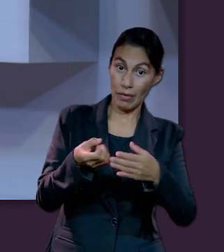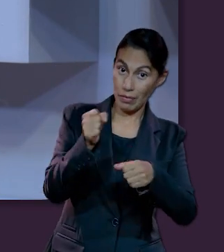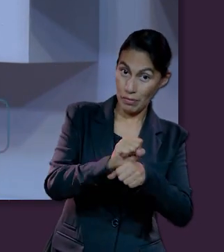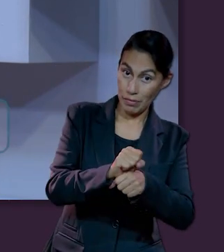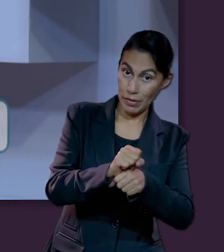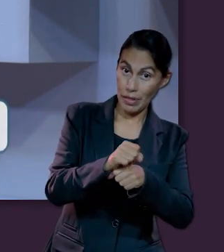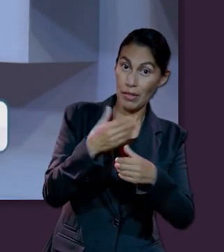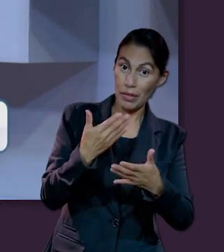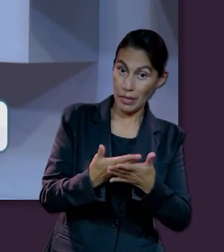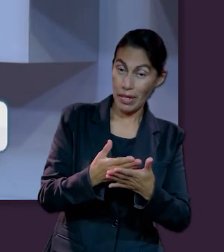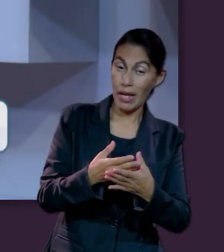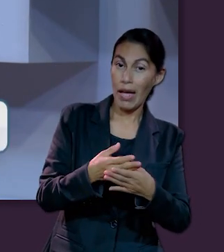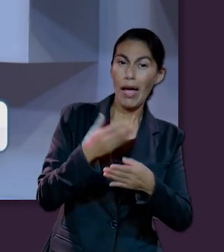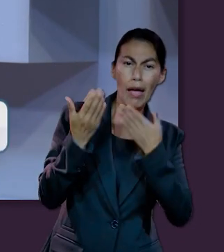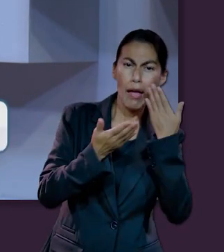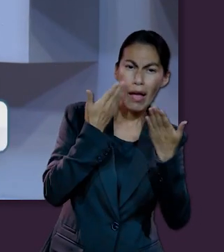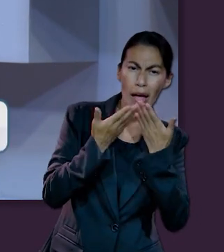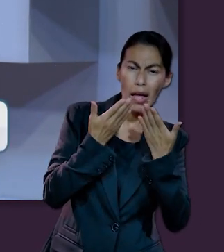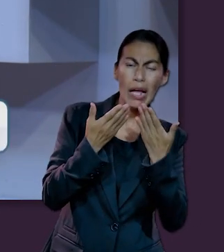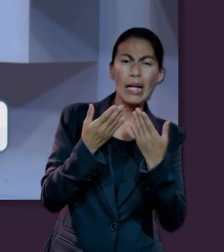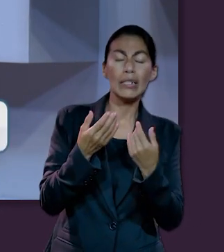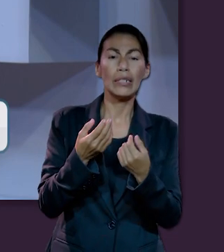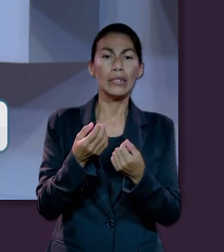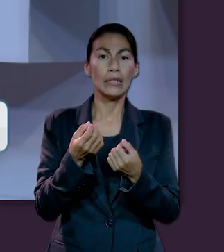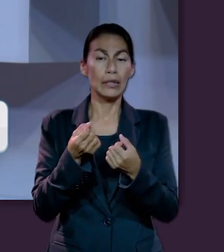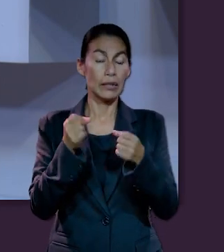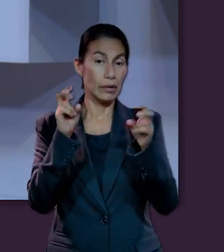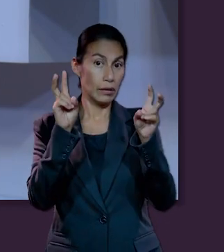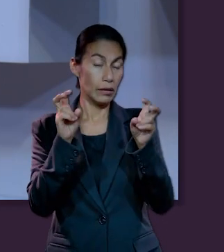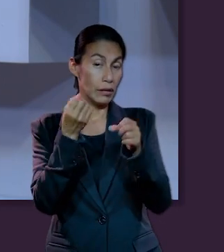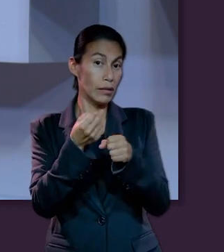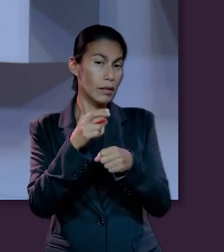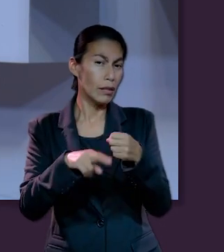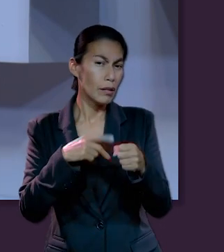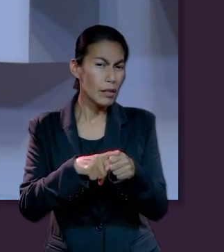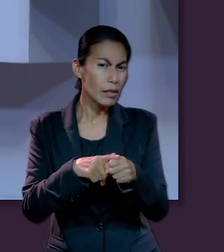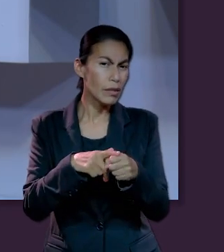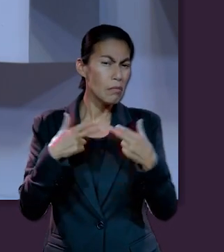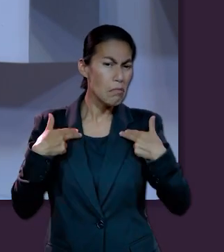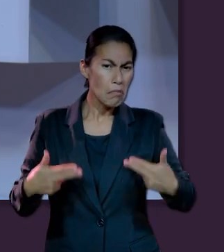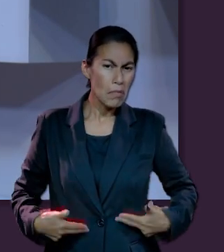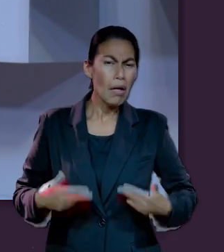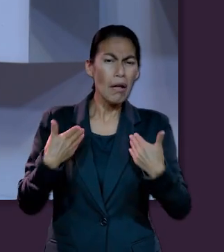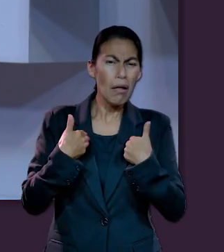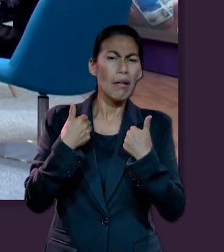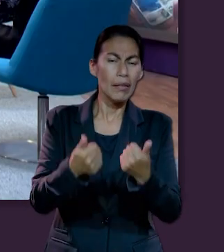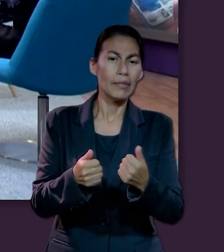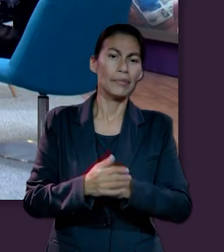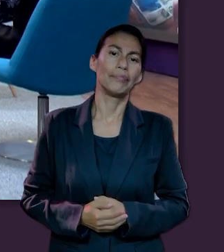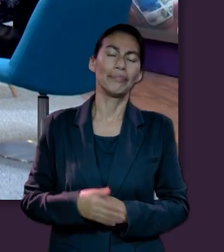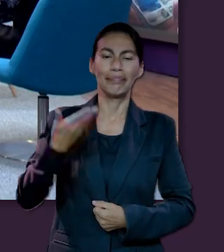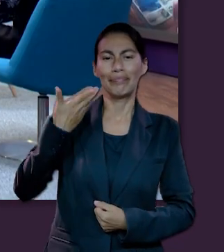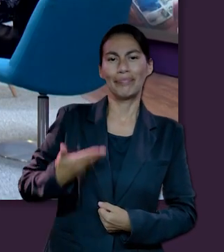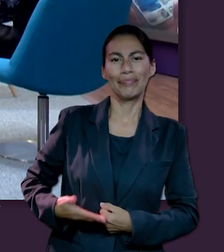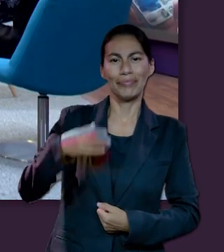tenemos el título Comprendamos la naturaleza humana. Mi nombre es Ruth Badilla y me acompaña un grupo de amigos a los que les voy a pedir que